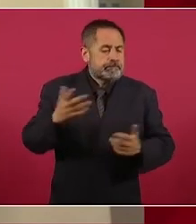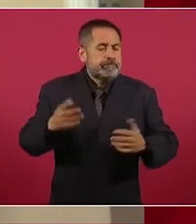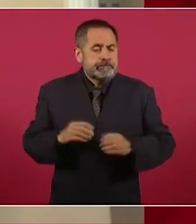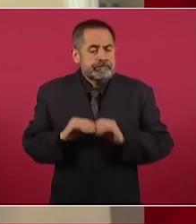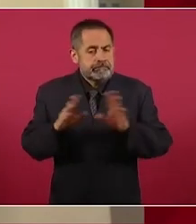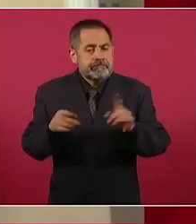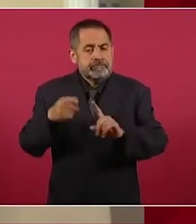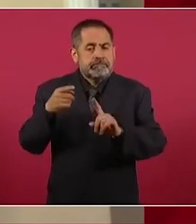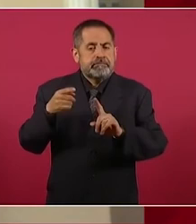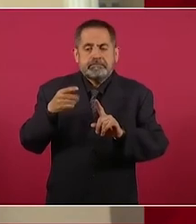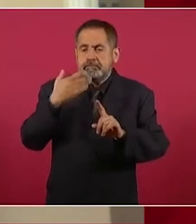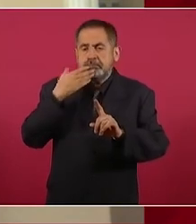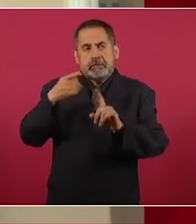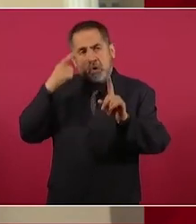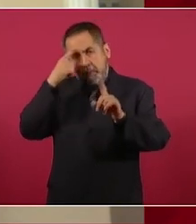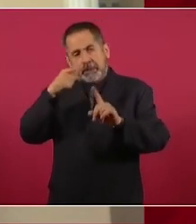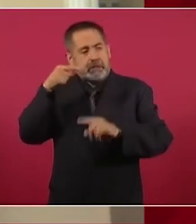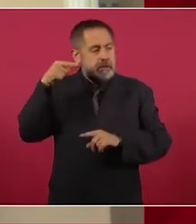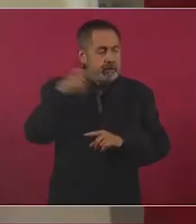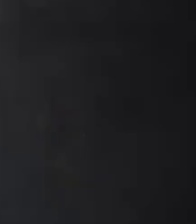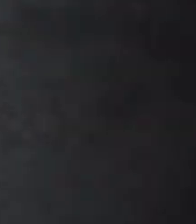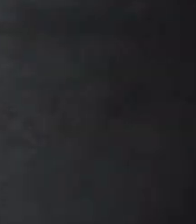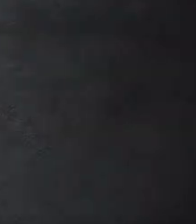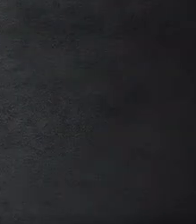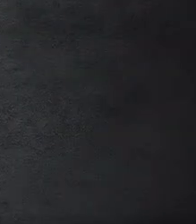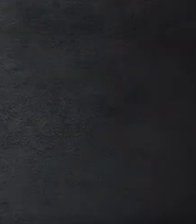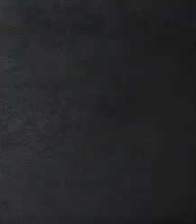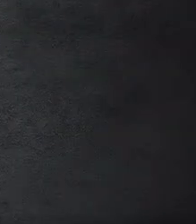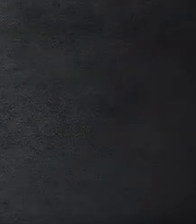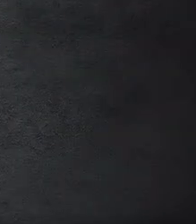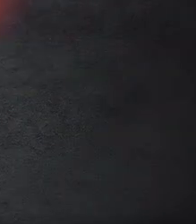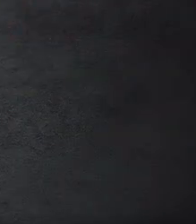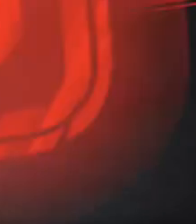con la meta de rescatar lo más importante.